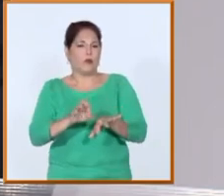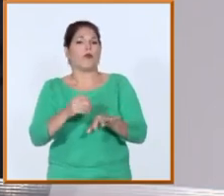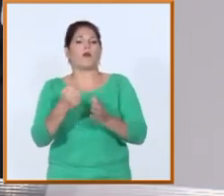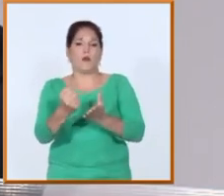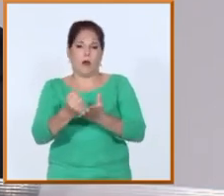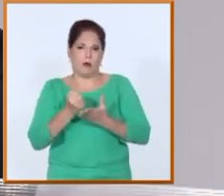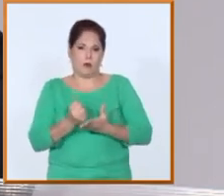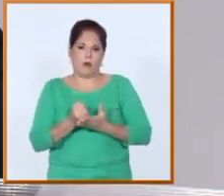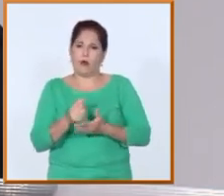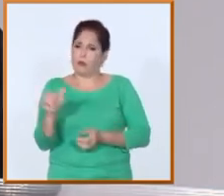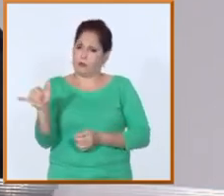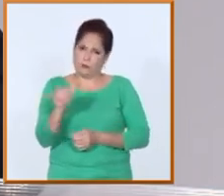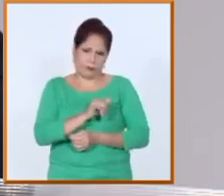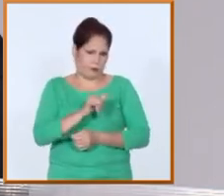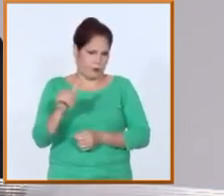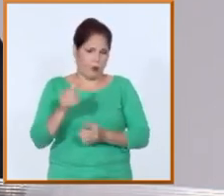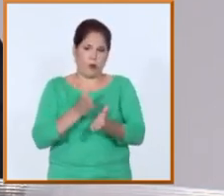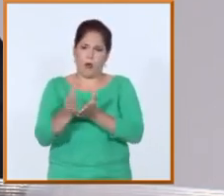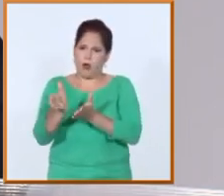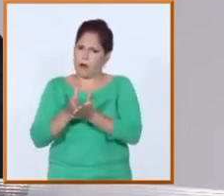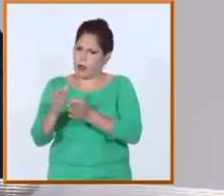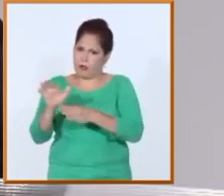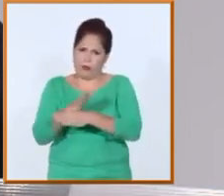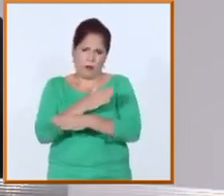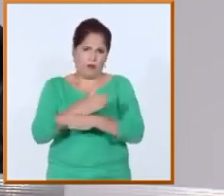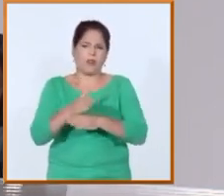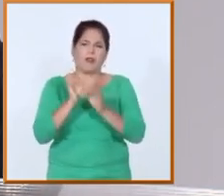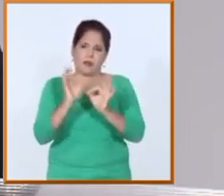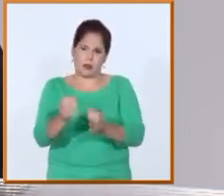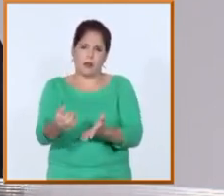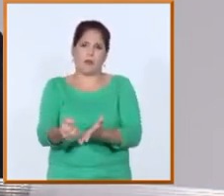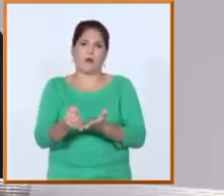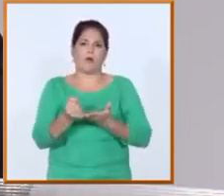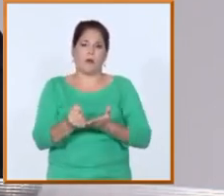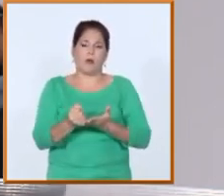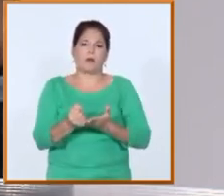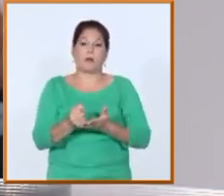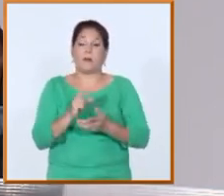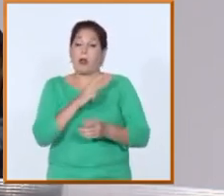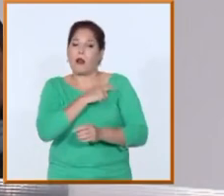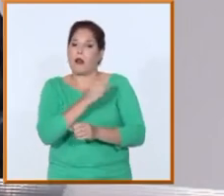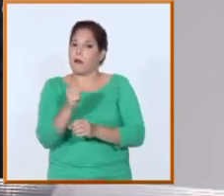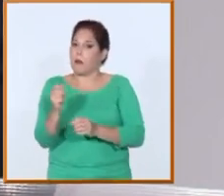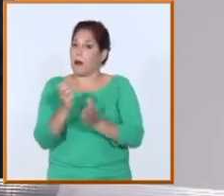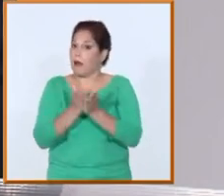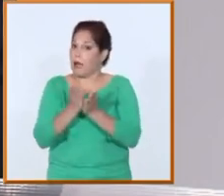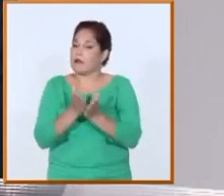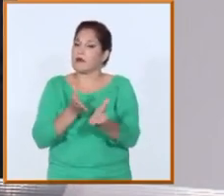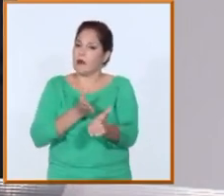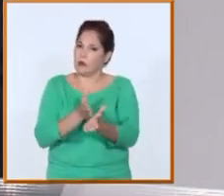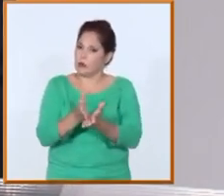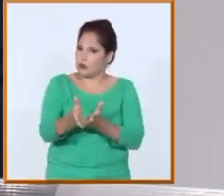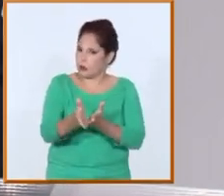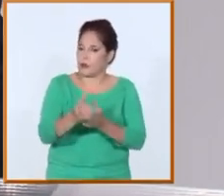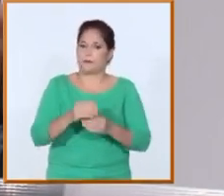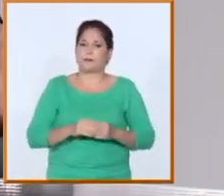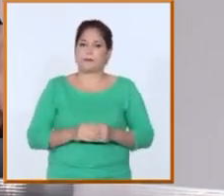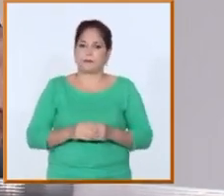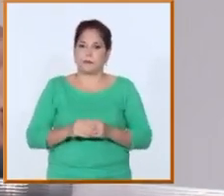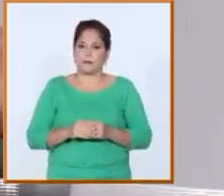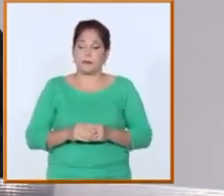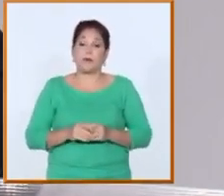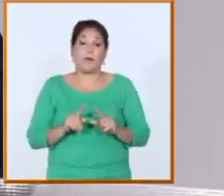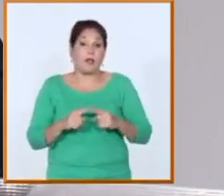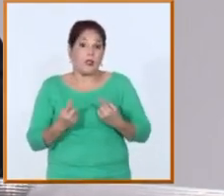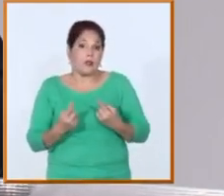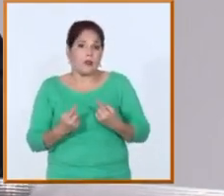en varias carreras y en diferentes universidades a continuar el proceso docente sin que esto signifique, en la mayor parte de los casos, una